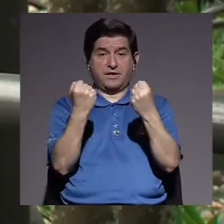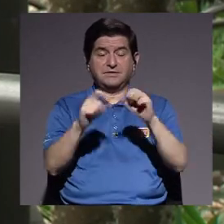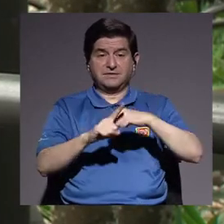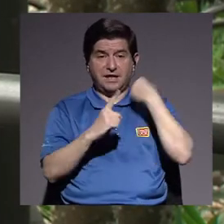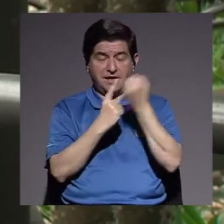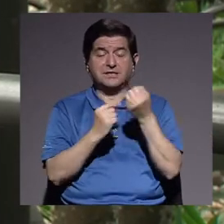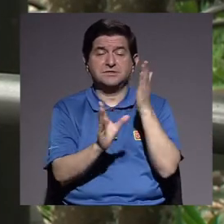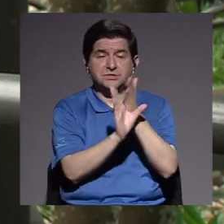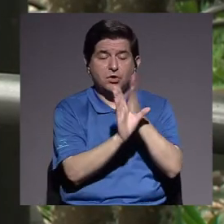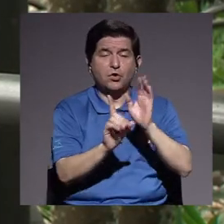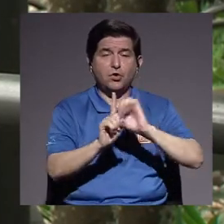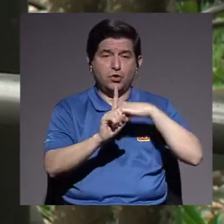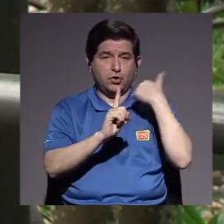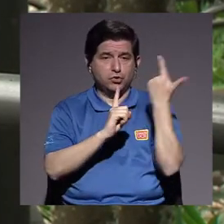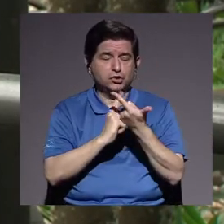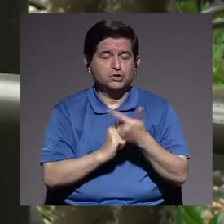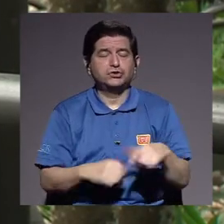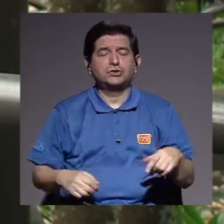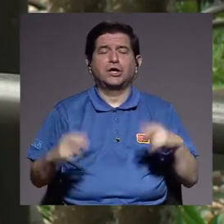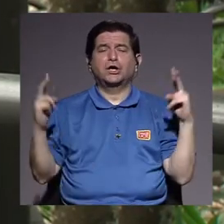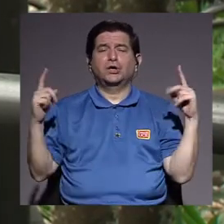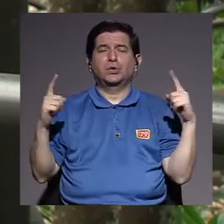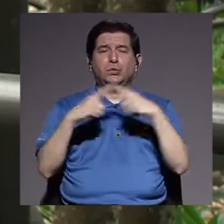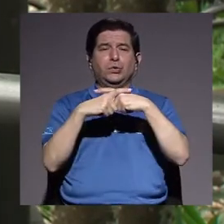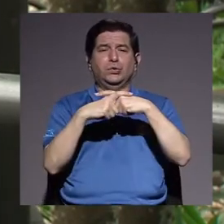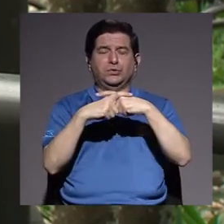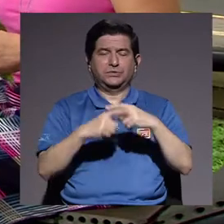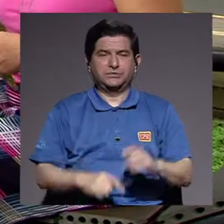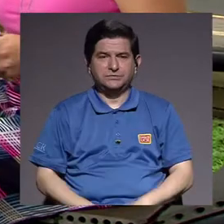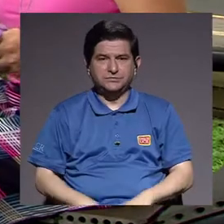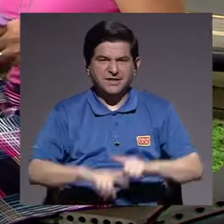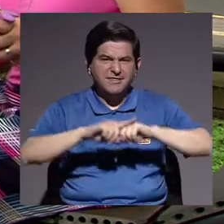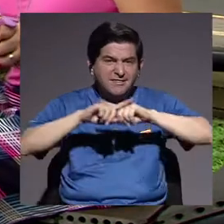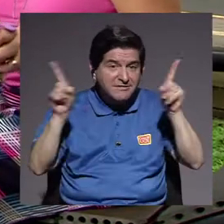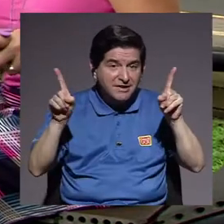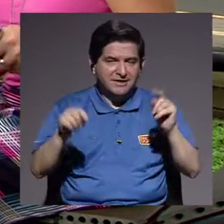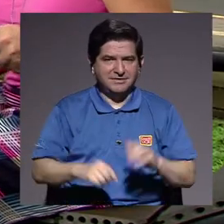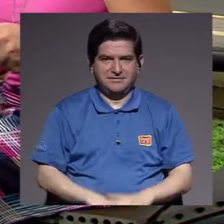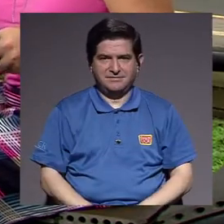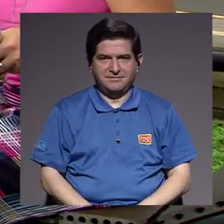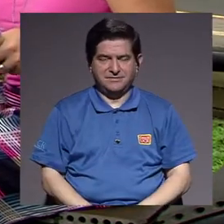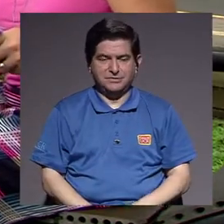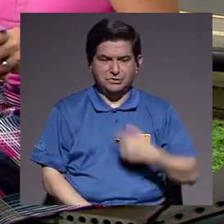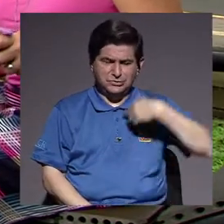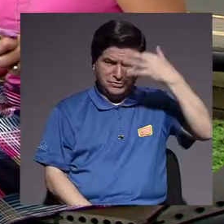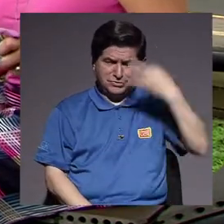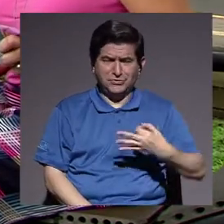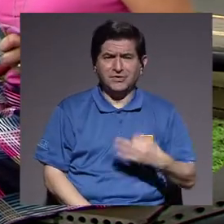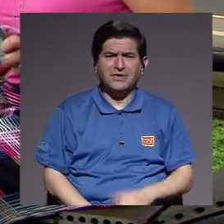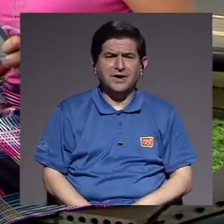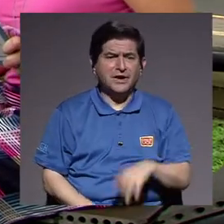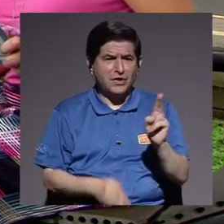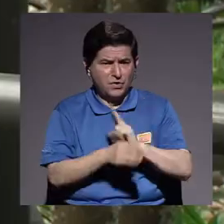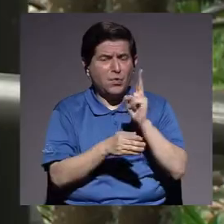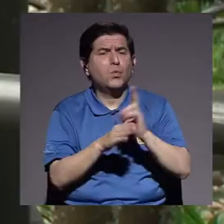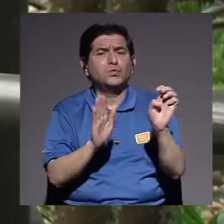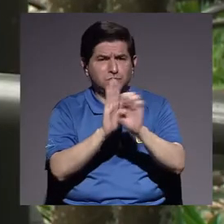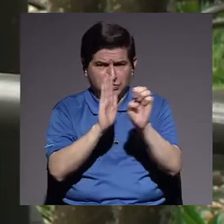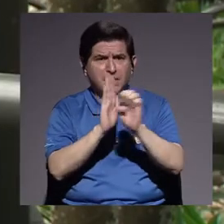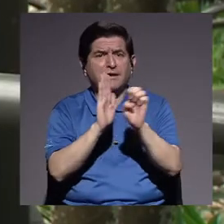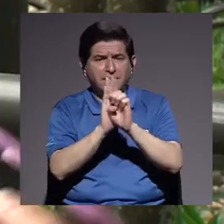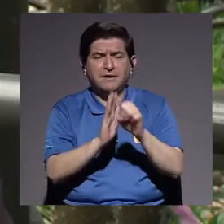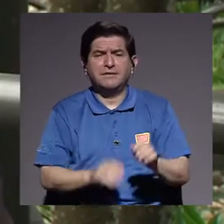psicológicos y sociales muy complicados, ¿verdad? Distinto. Distinto, ¿verdad? Aquí yo creo que es muy útil el ejemplo